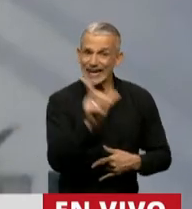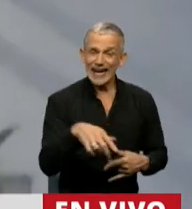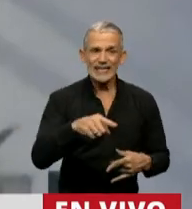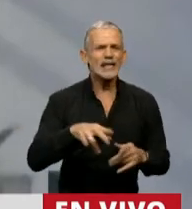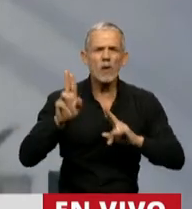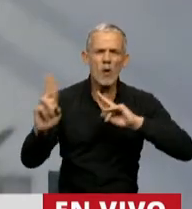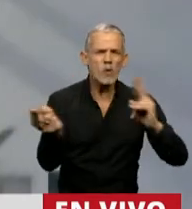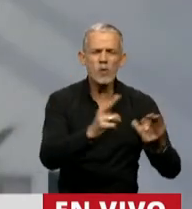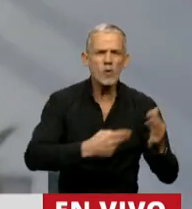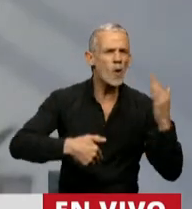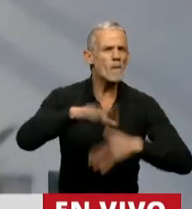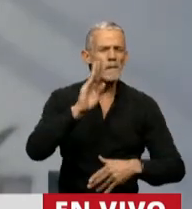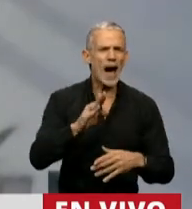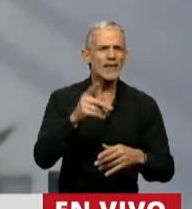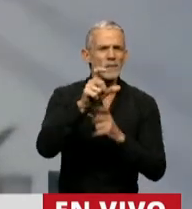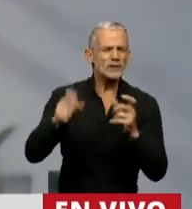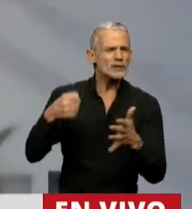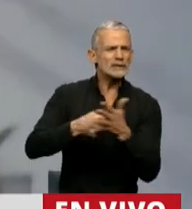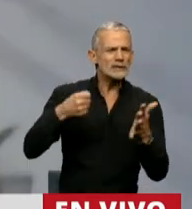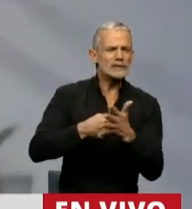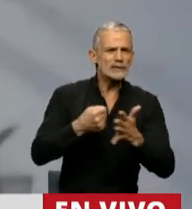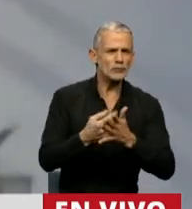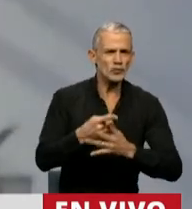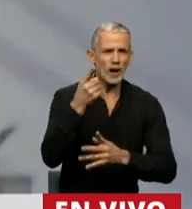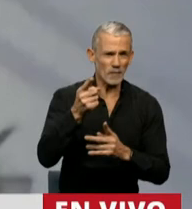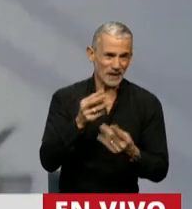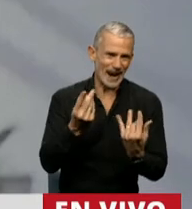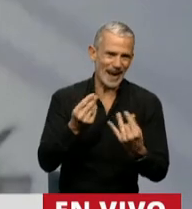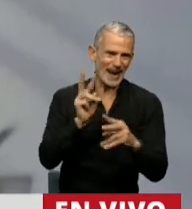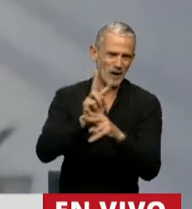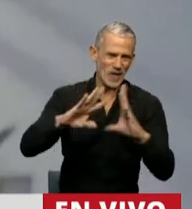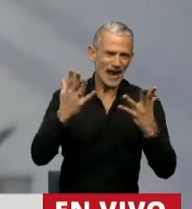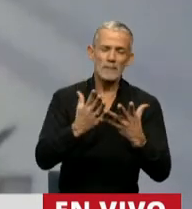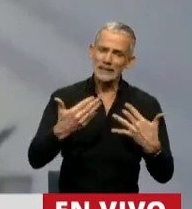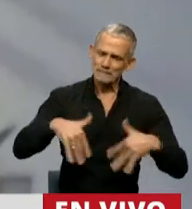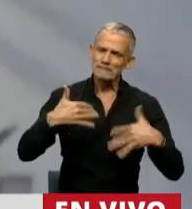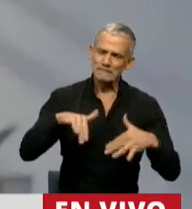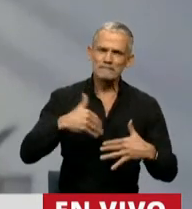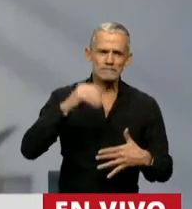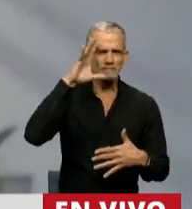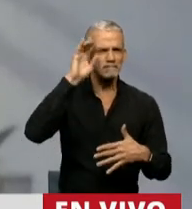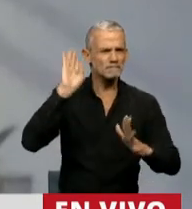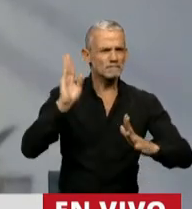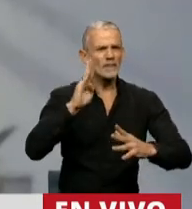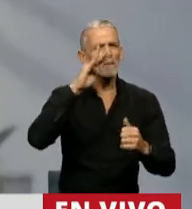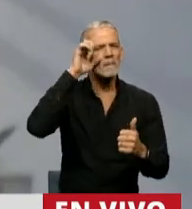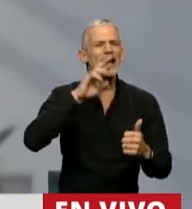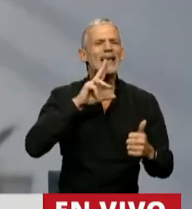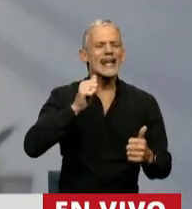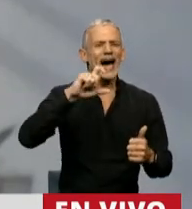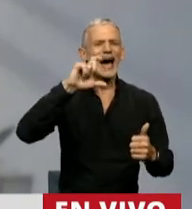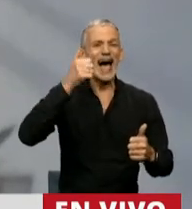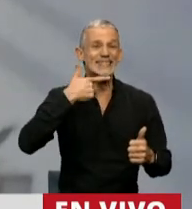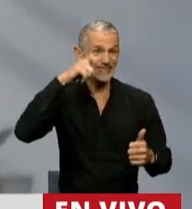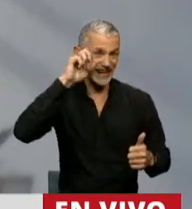muertes de ambientalistas ha habido. Quiero recordar principalmente a Berta Cáceres. Berta